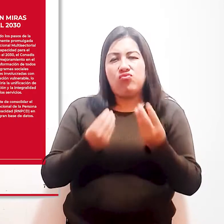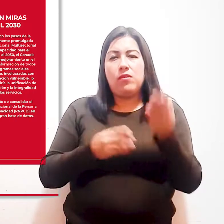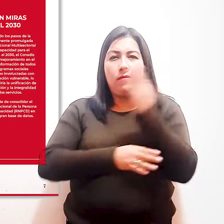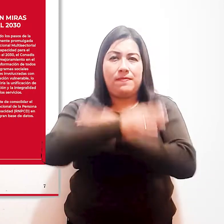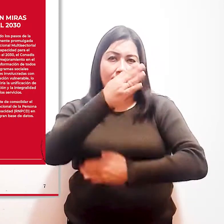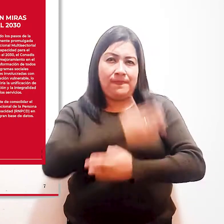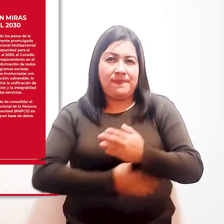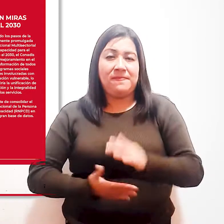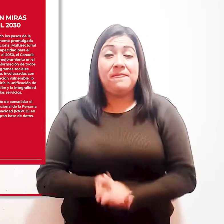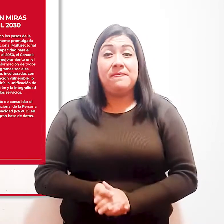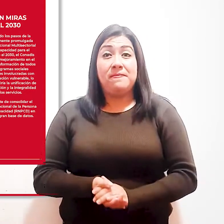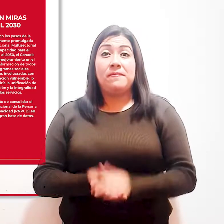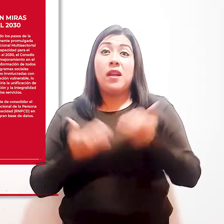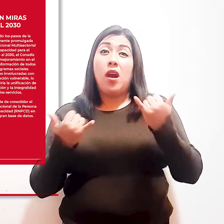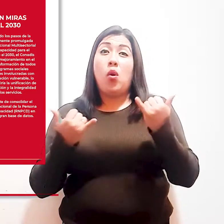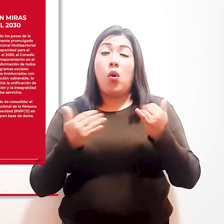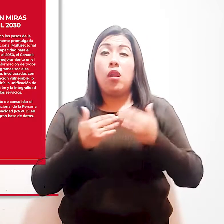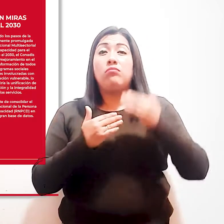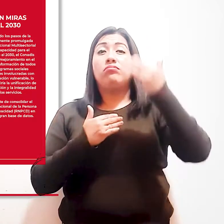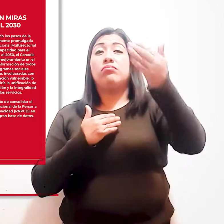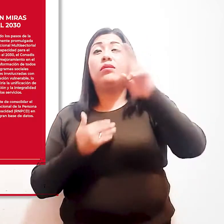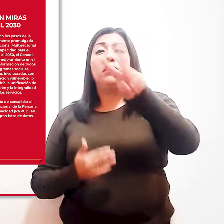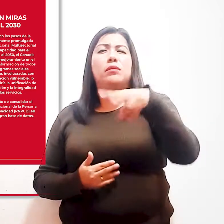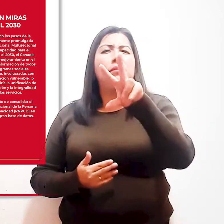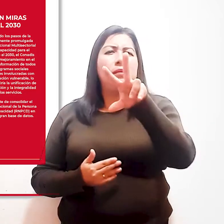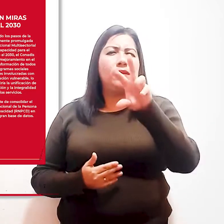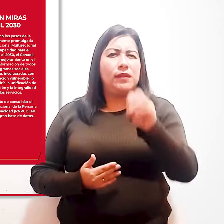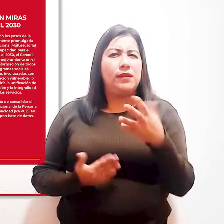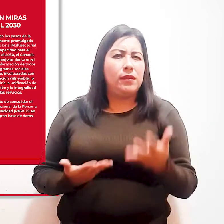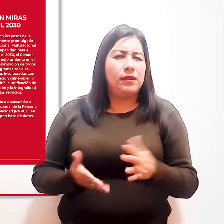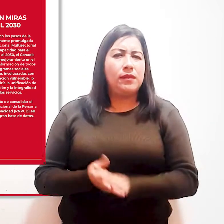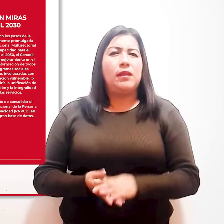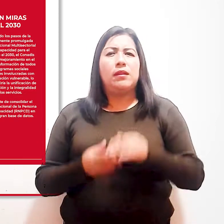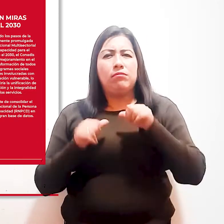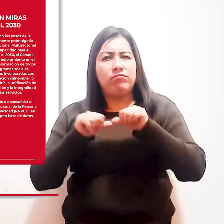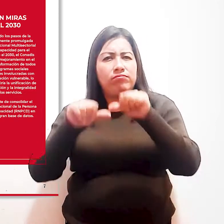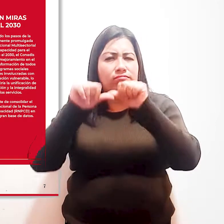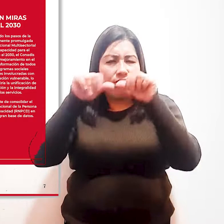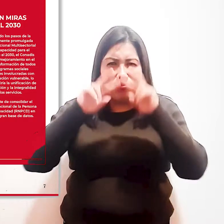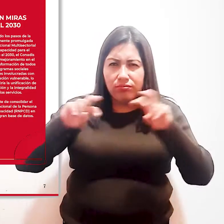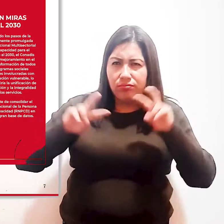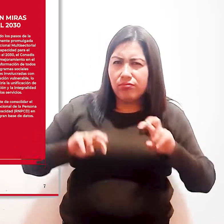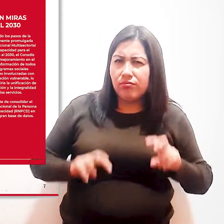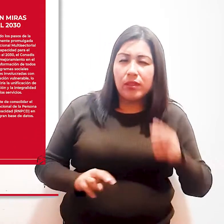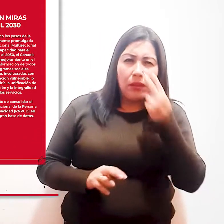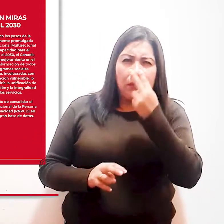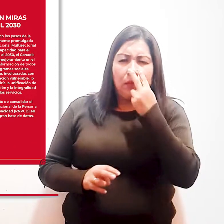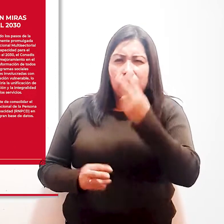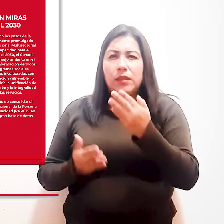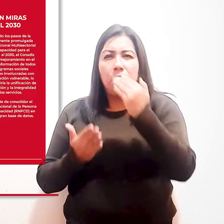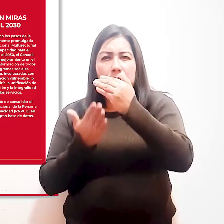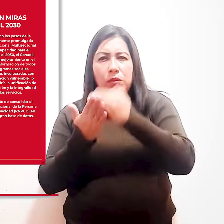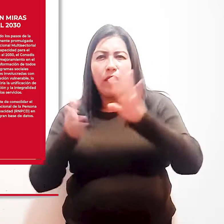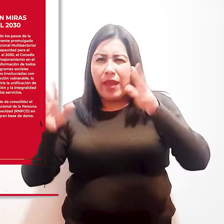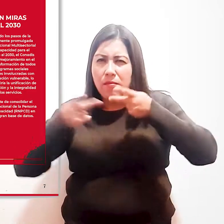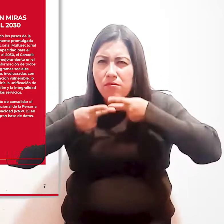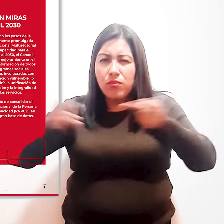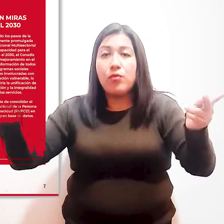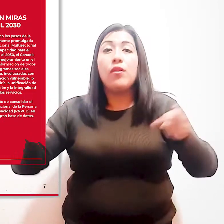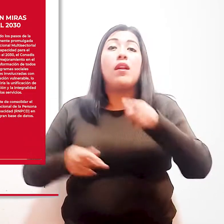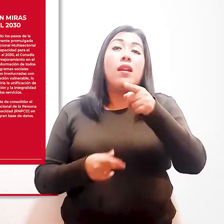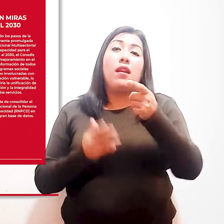Con miras al 2030, siguiendo los pasos de la recientemente publicada Política Nacional